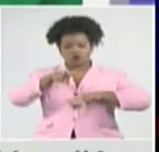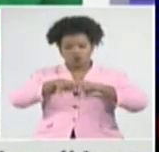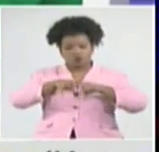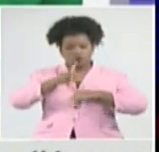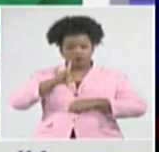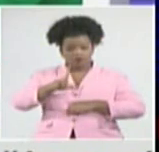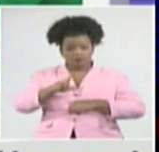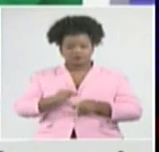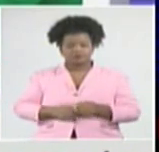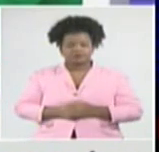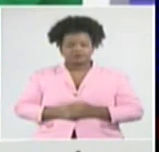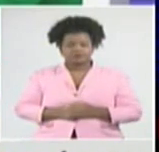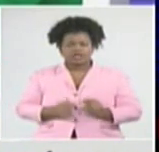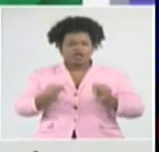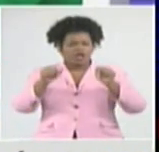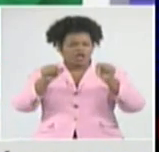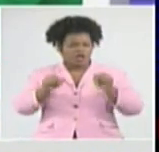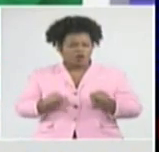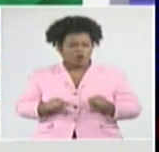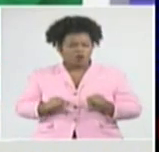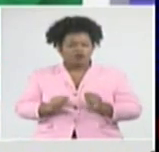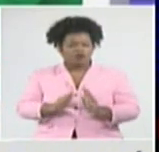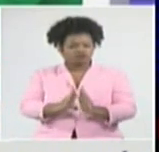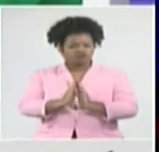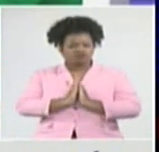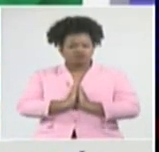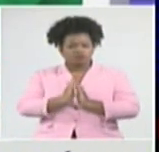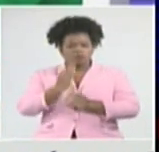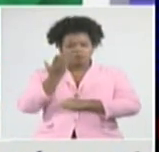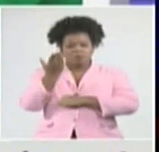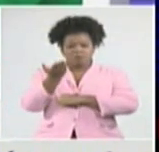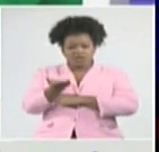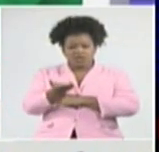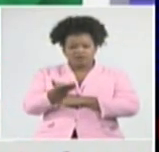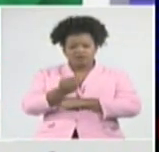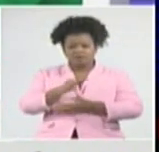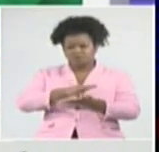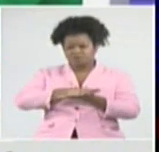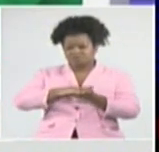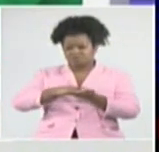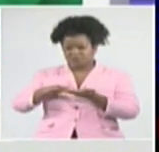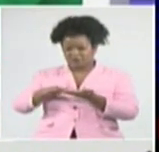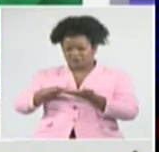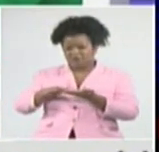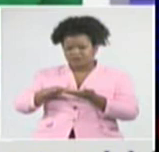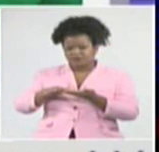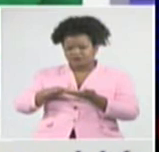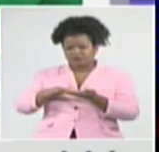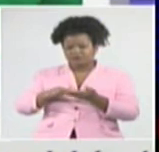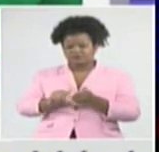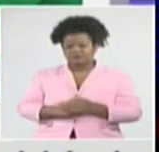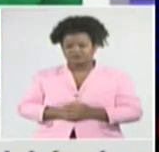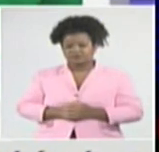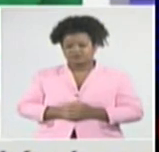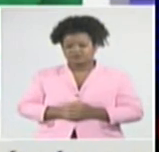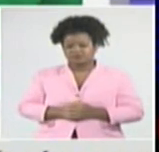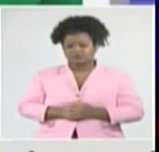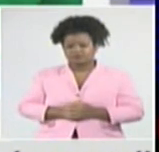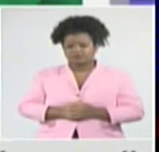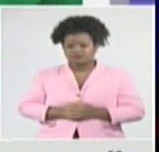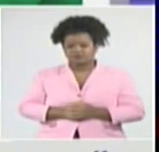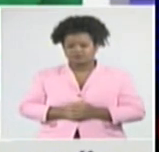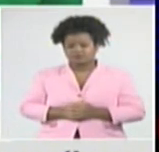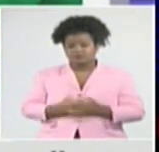Ahora, le pedimos licencia, como dicen los portugueses, para que la Gisela,